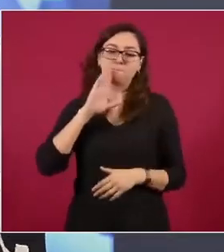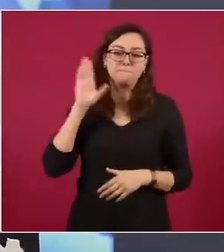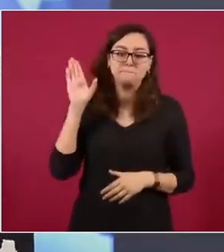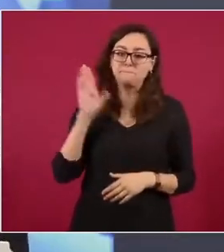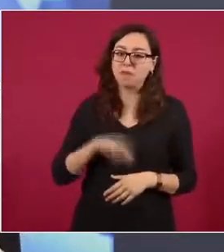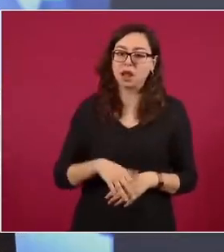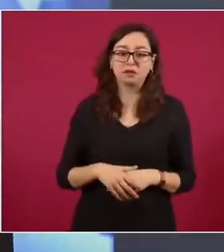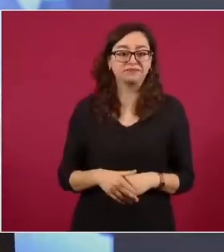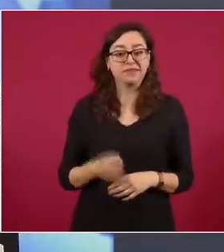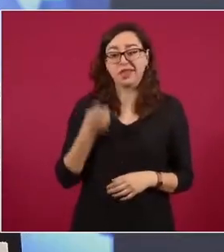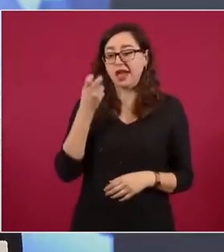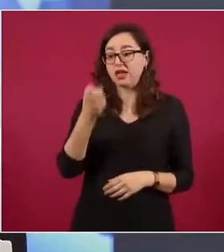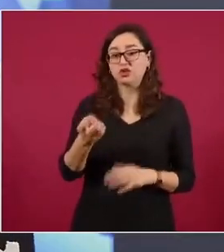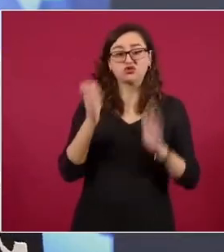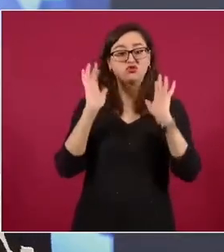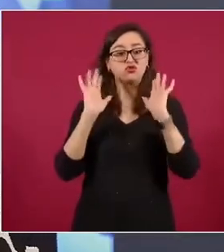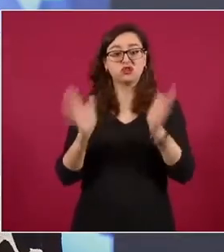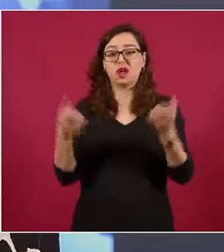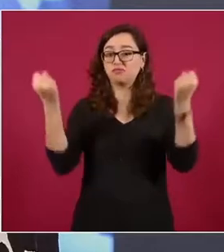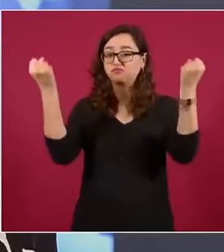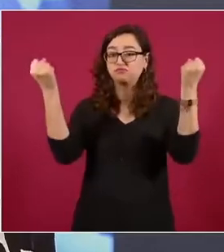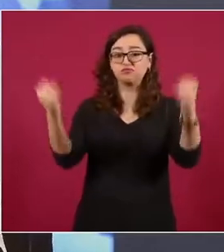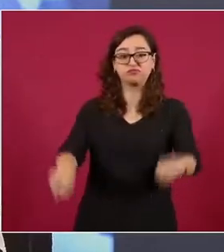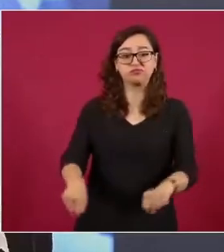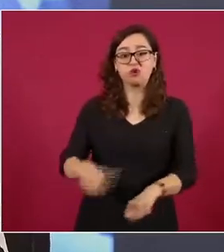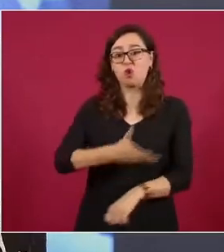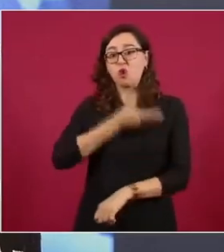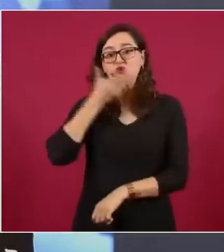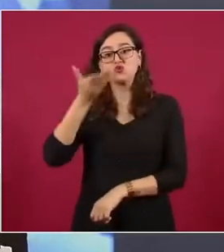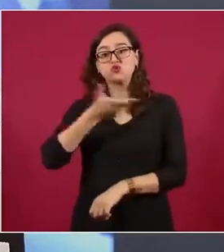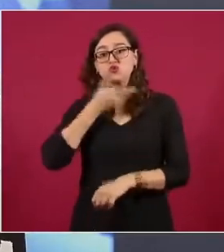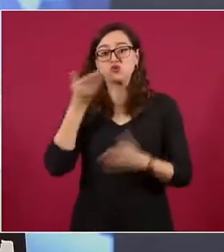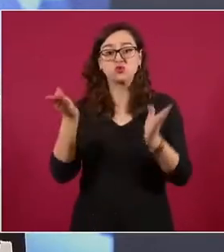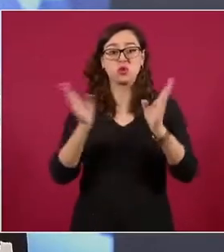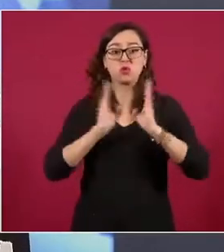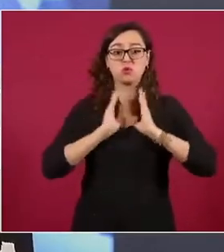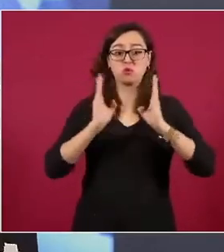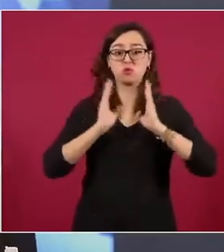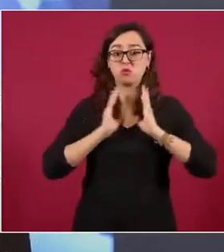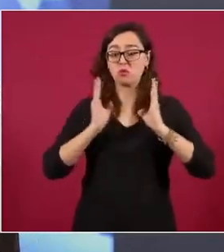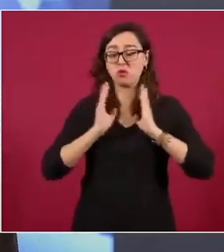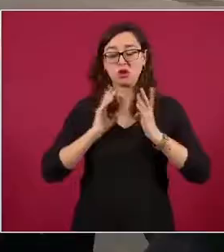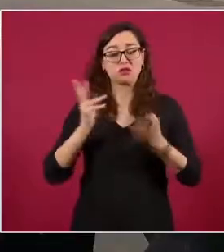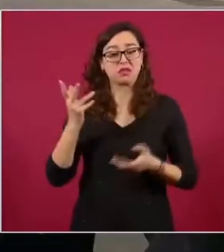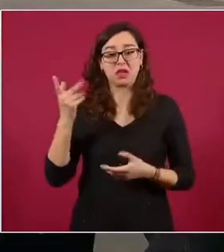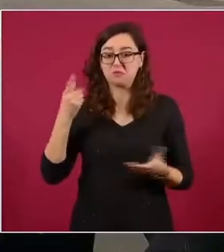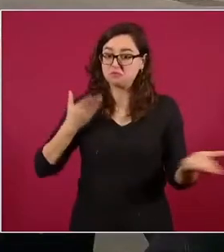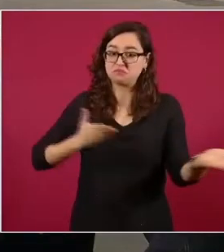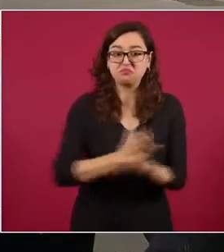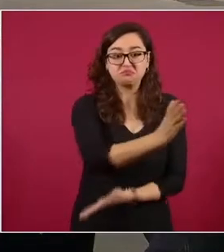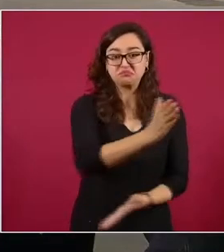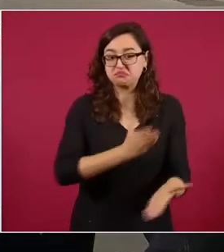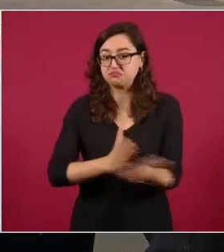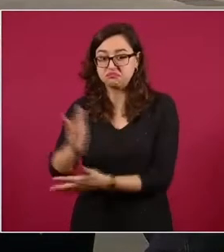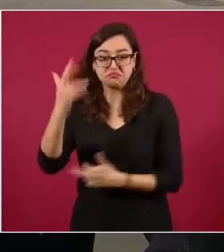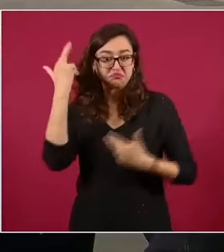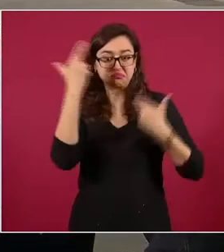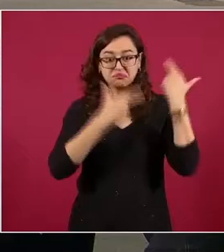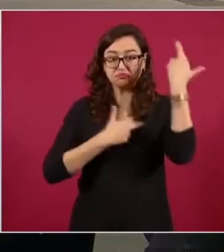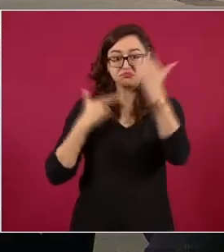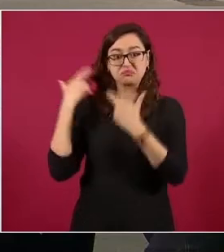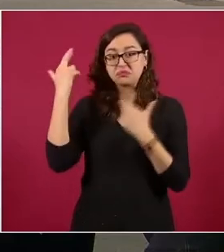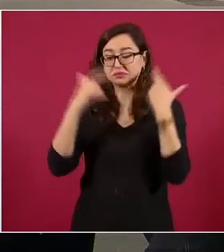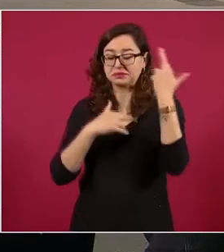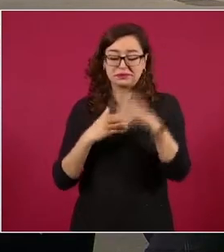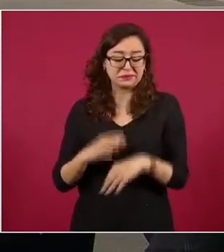vayamos acostumbrando a los operativos militares en el periférico, en las colonias y en nuestra vida cotidiana, que el Ejército no